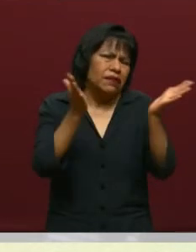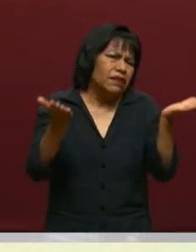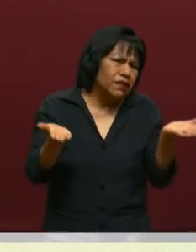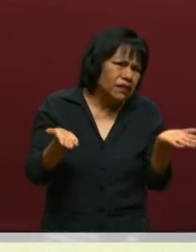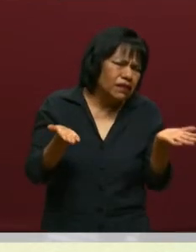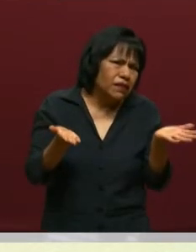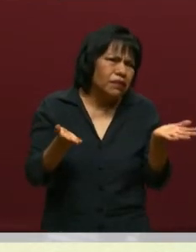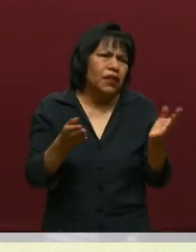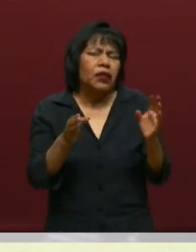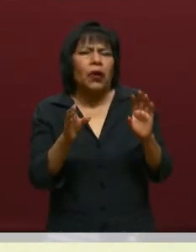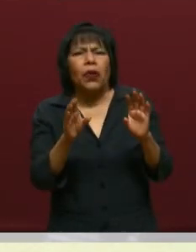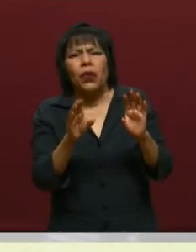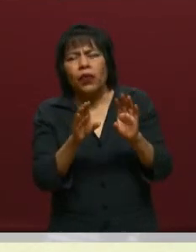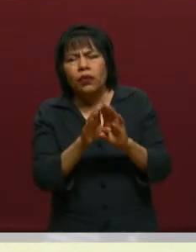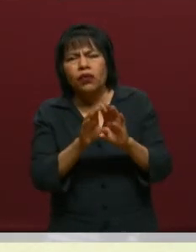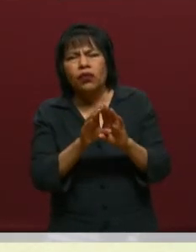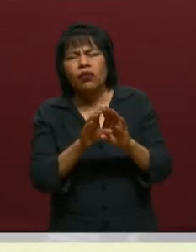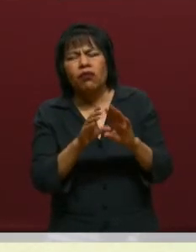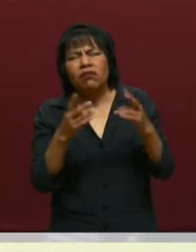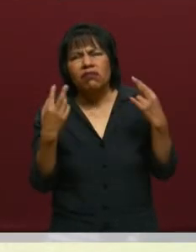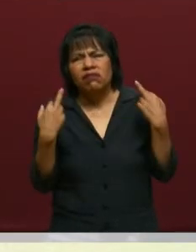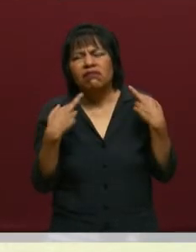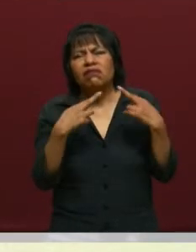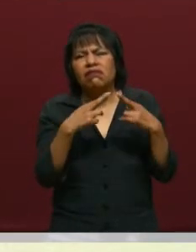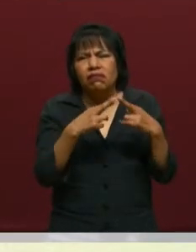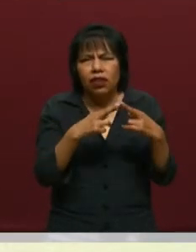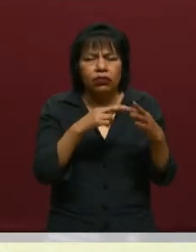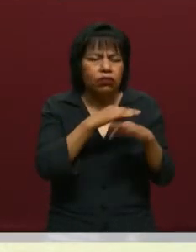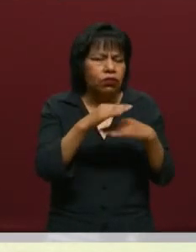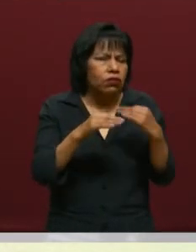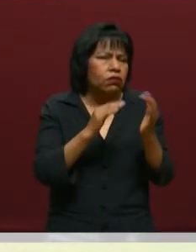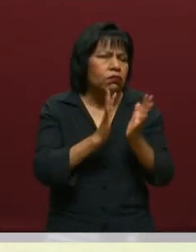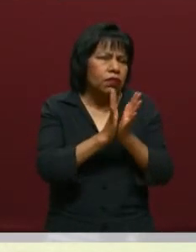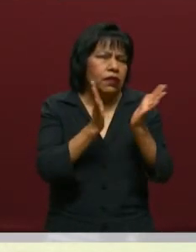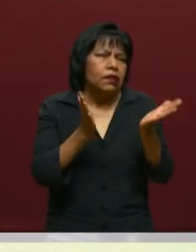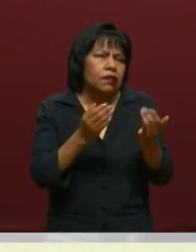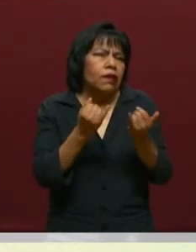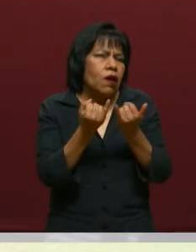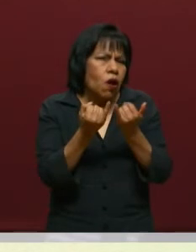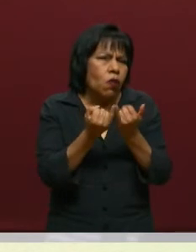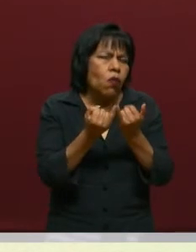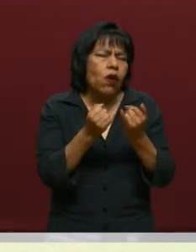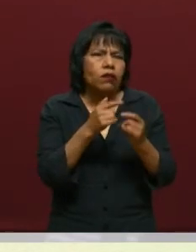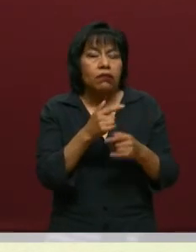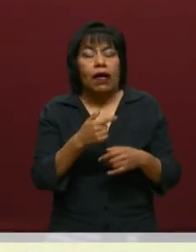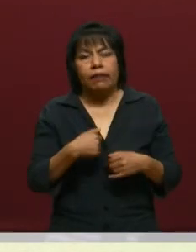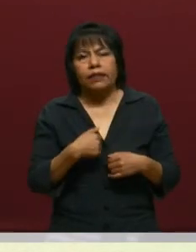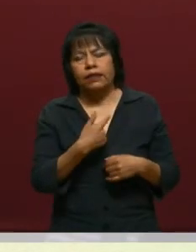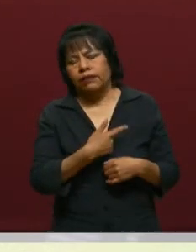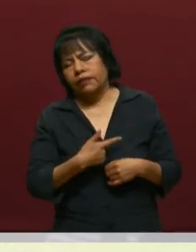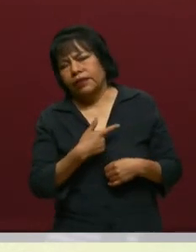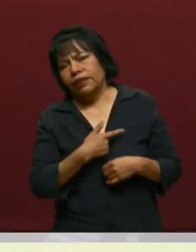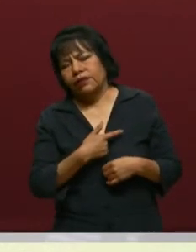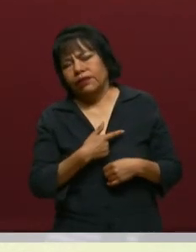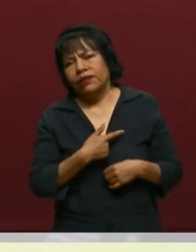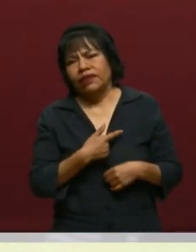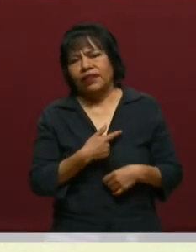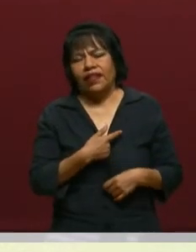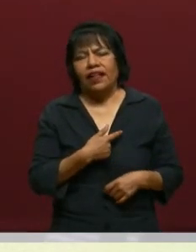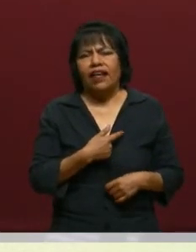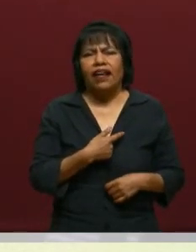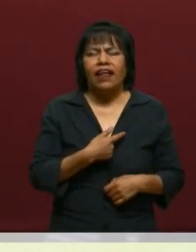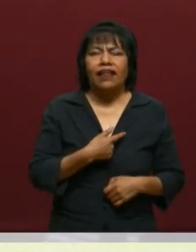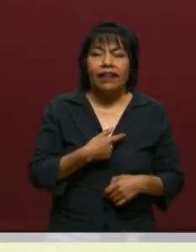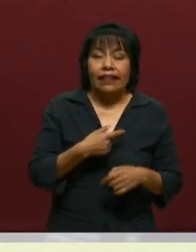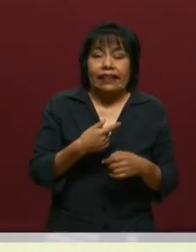académicos en este tipo de eventos y sobre todo como lo que me gusta mucho que el secretario de Educación quiere, son los